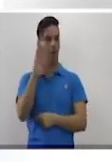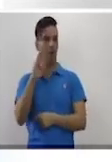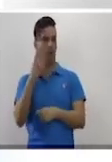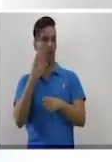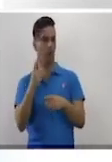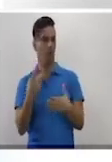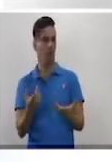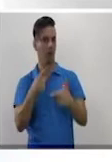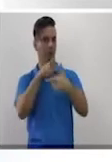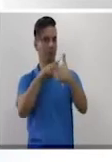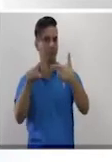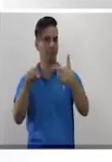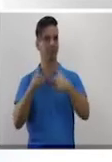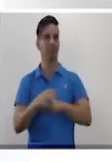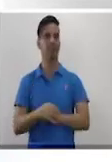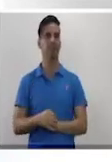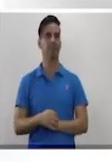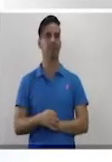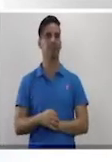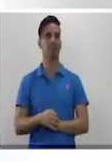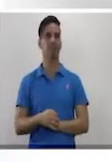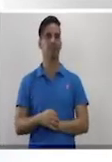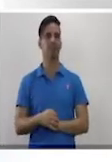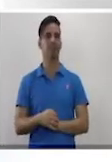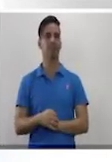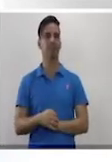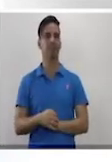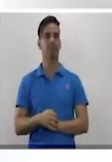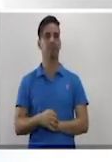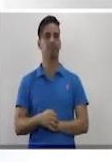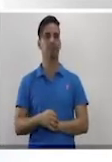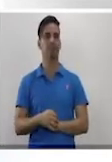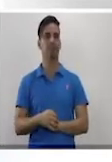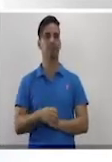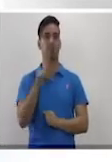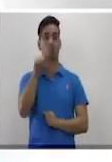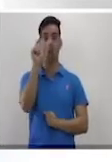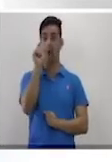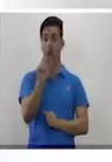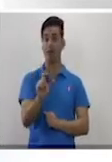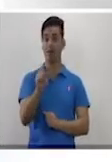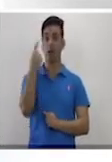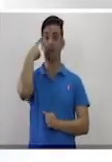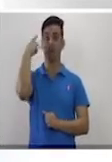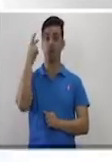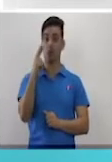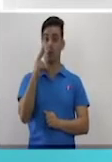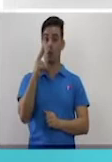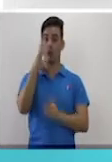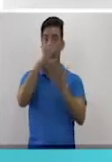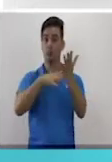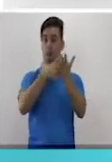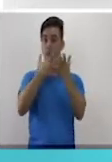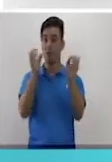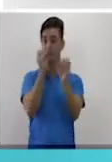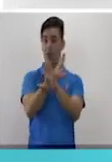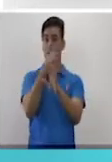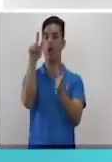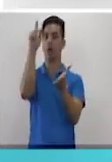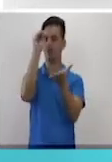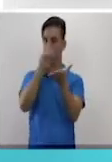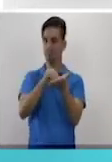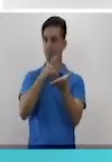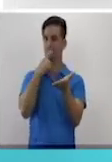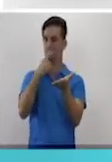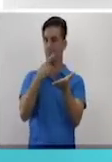El resultado, nunca olvides que al final lo tienes que colocar en la tabla en su lugar. Cuando tengas la